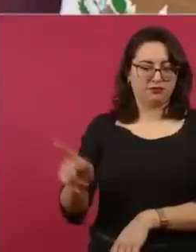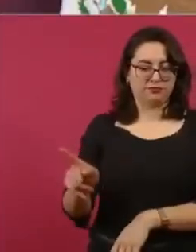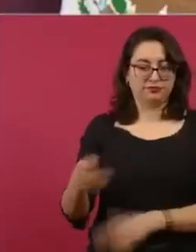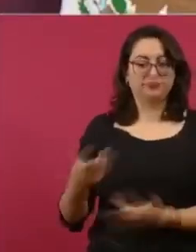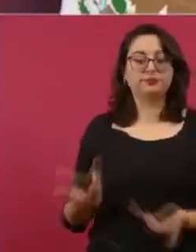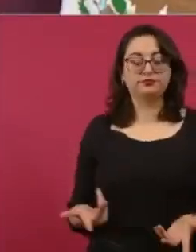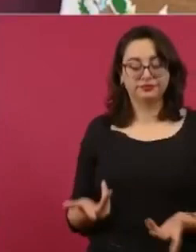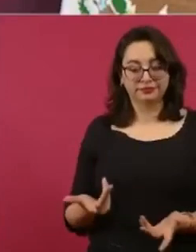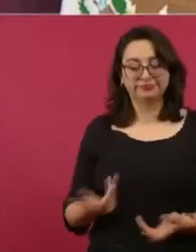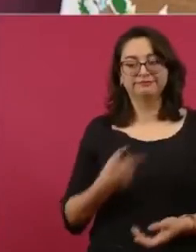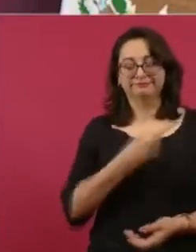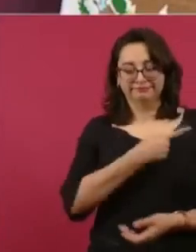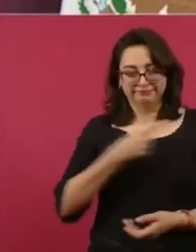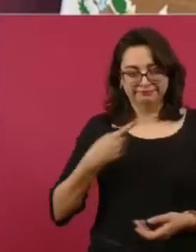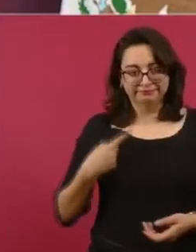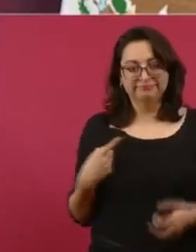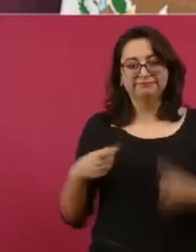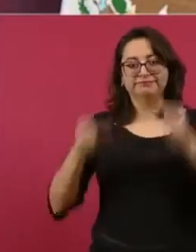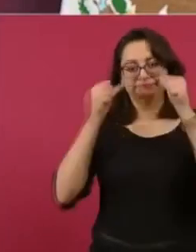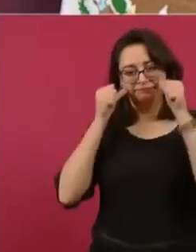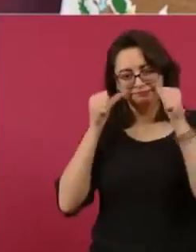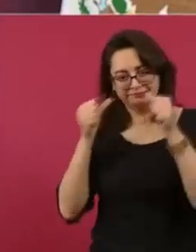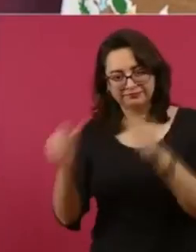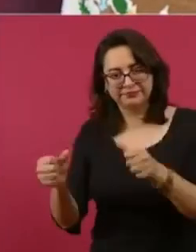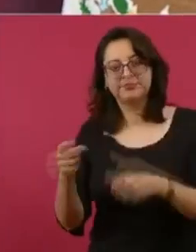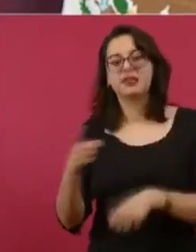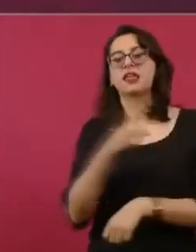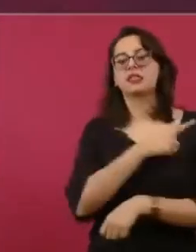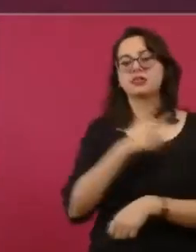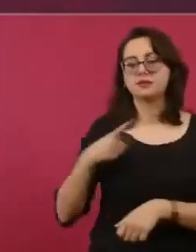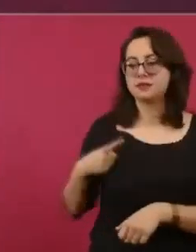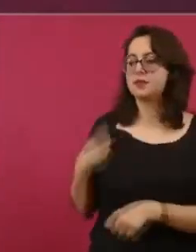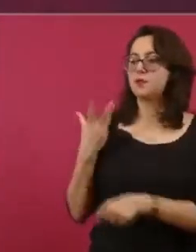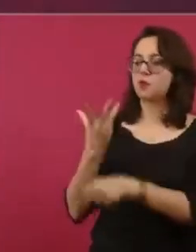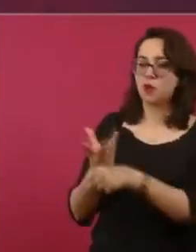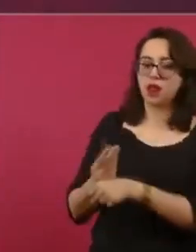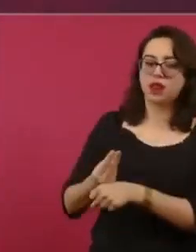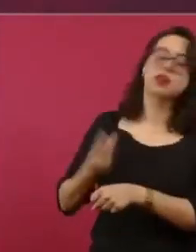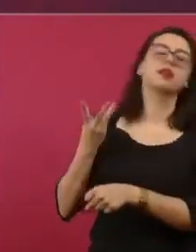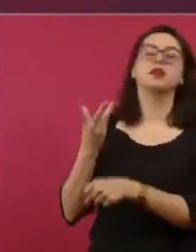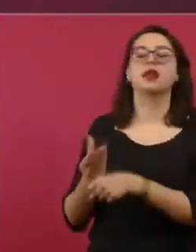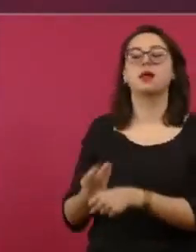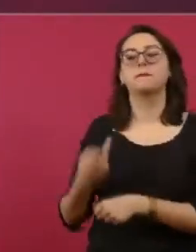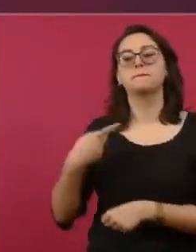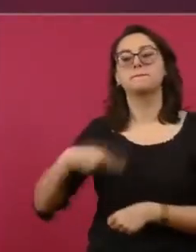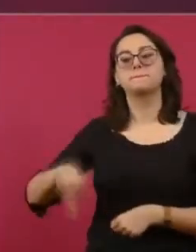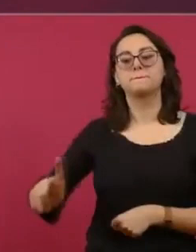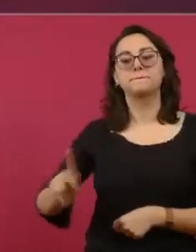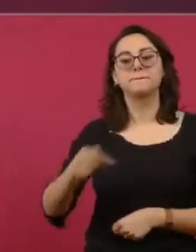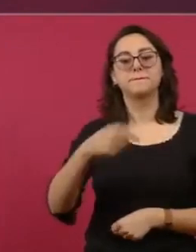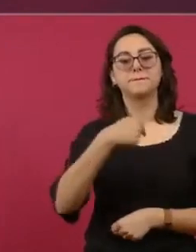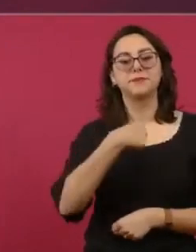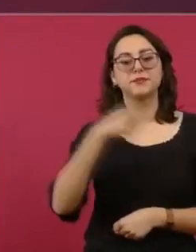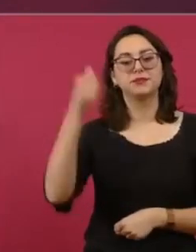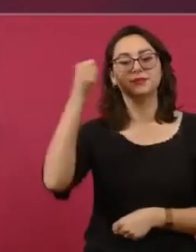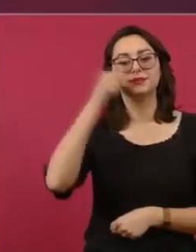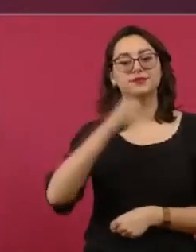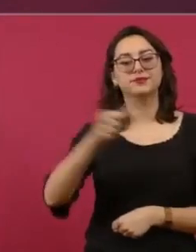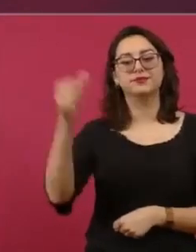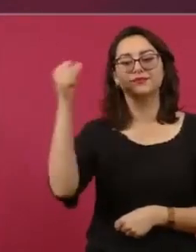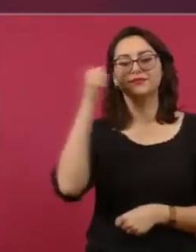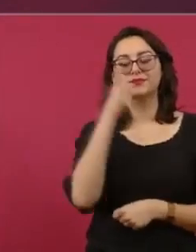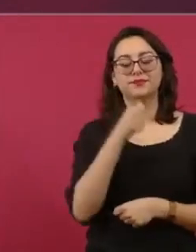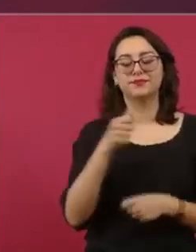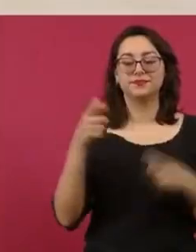derecho? O como él dice, ya volvimos al estado de chueco, en donde, pues, lo que no le conviene no se cumple, lo que no le